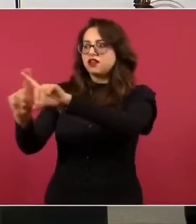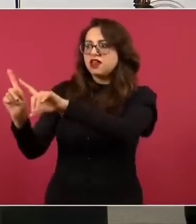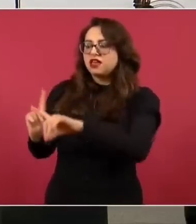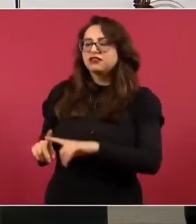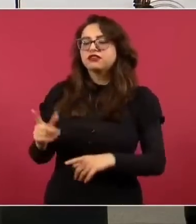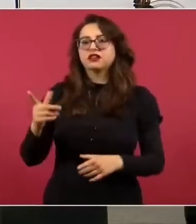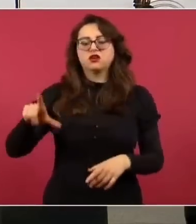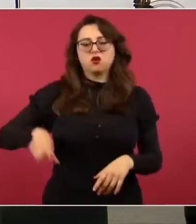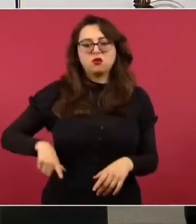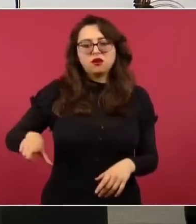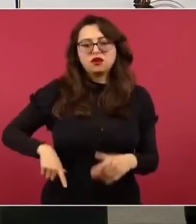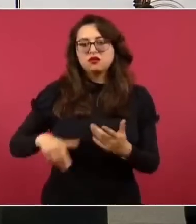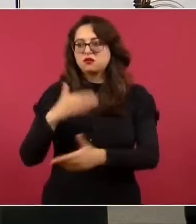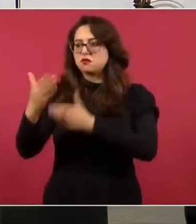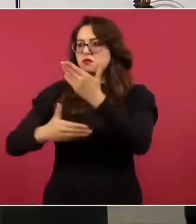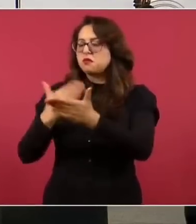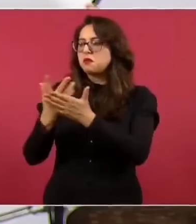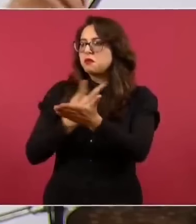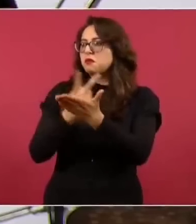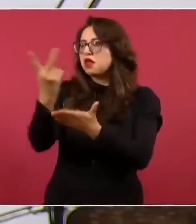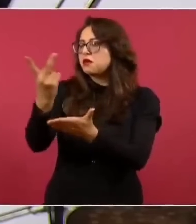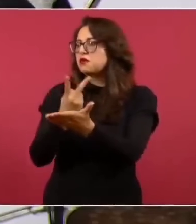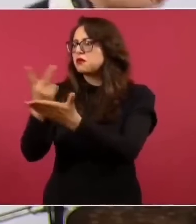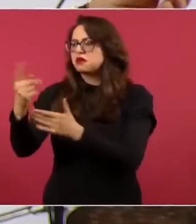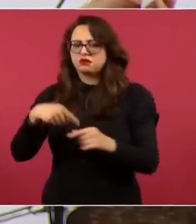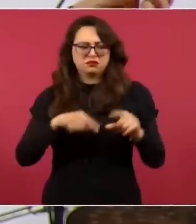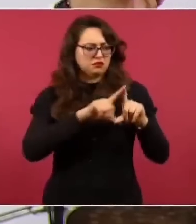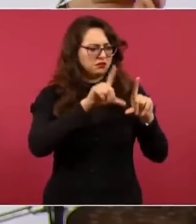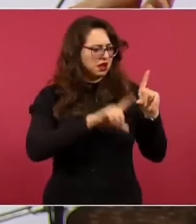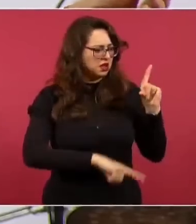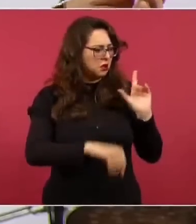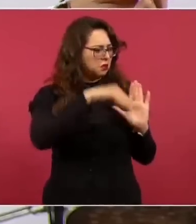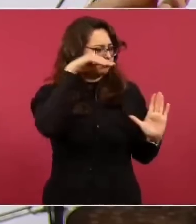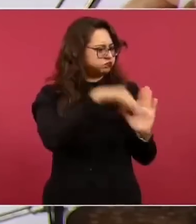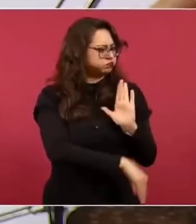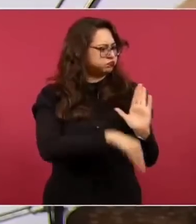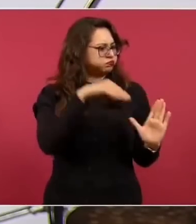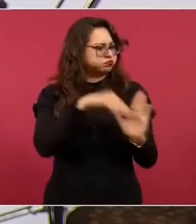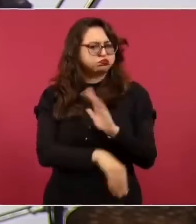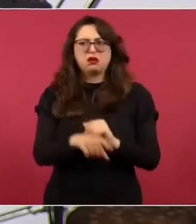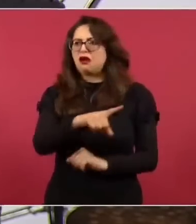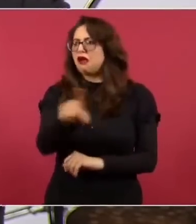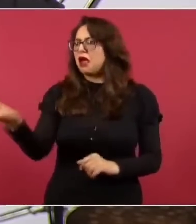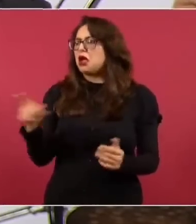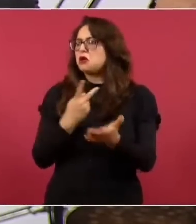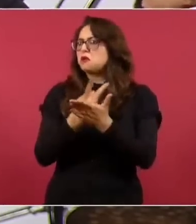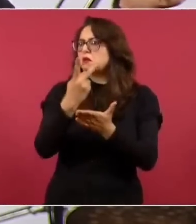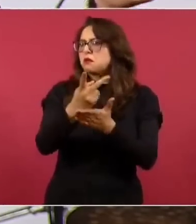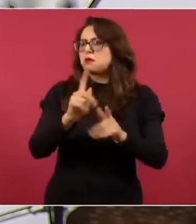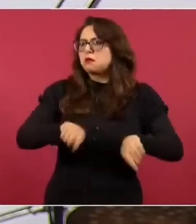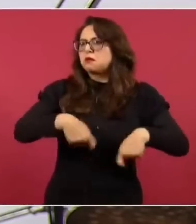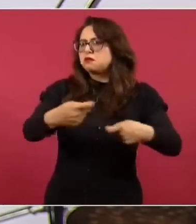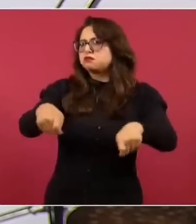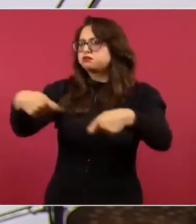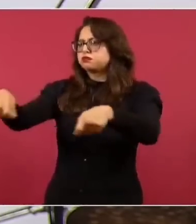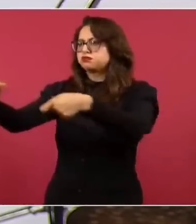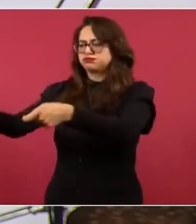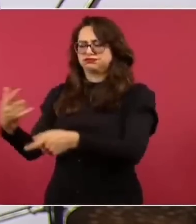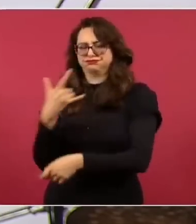premios a Krause en